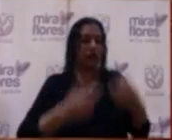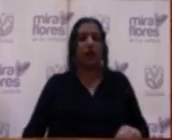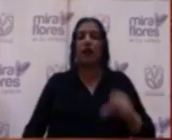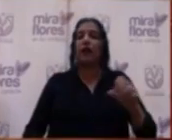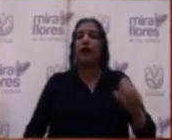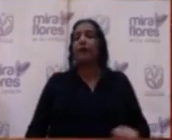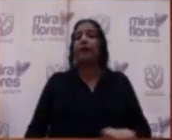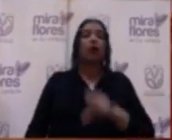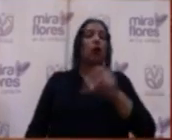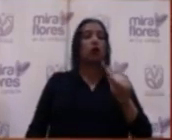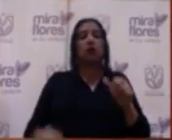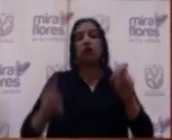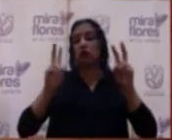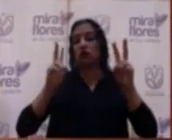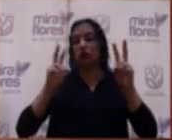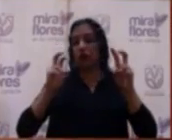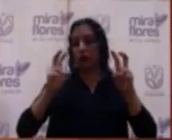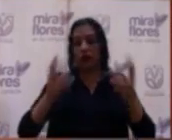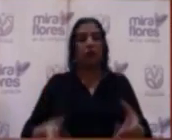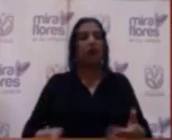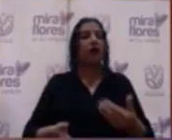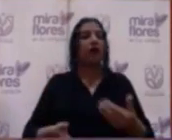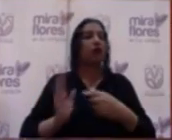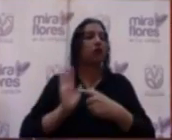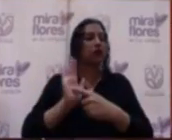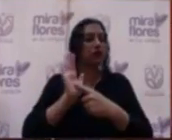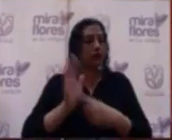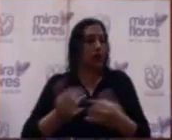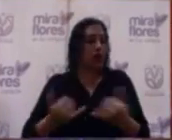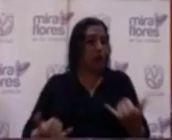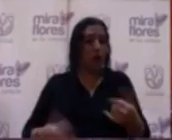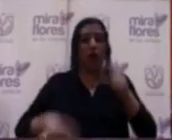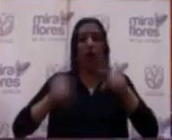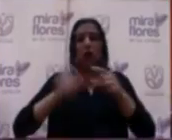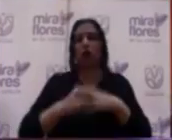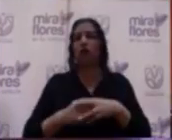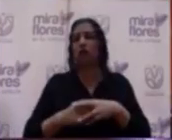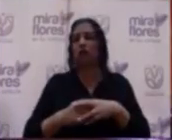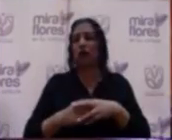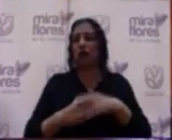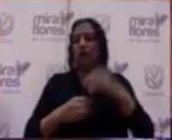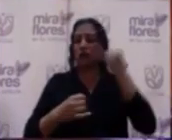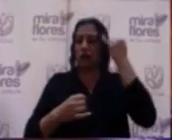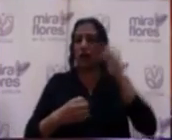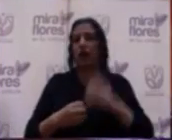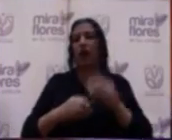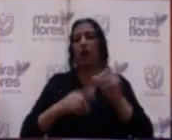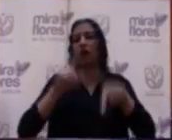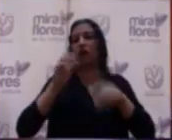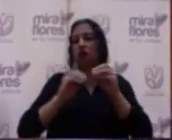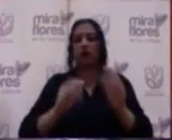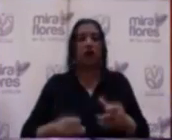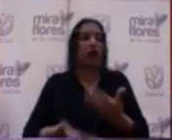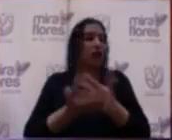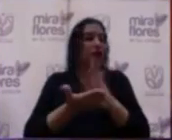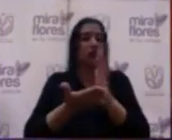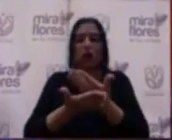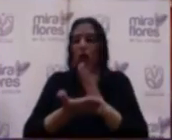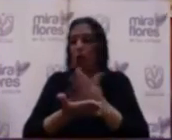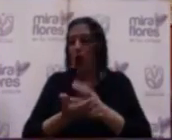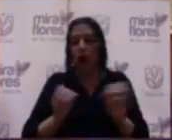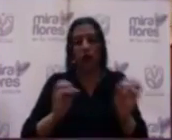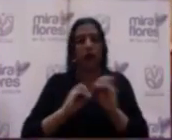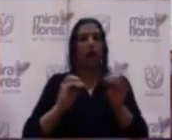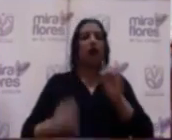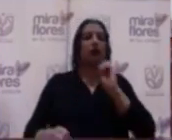tenemos algo sobre el tema de lo presentado el día de hoy, alguna observación. Si no hay observaciones,